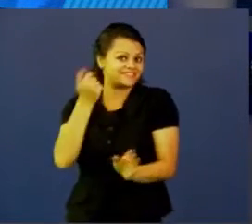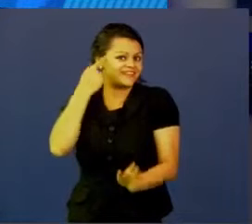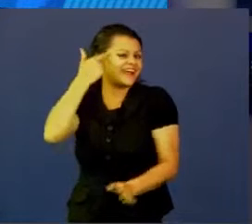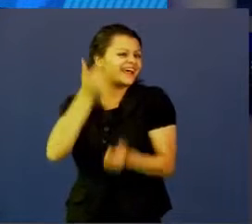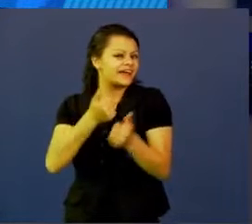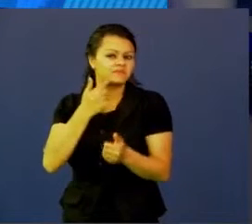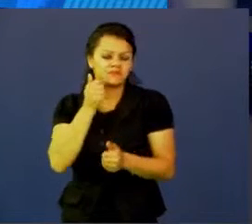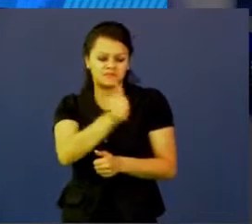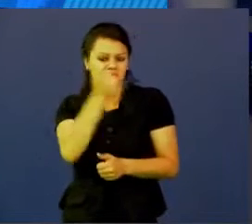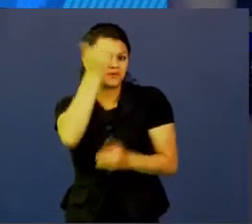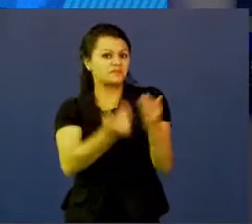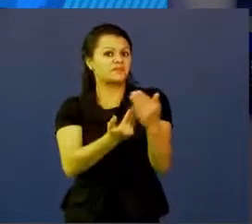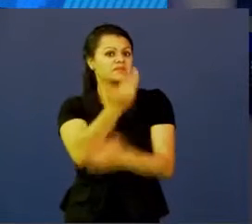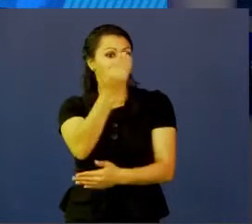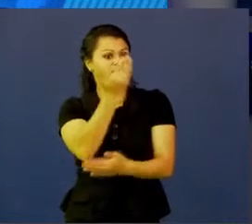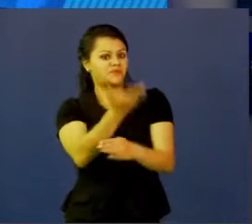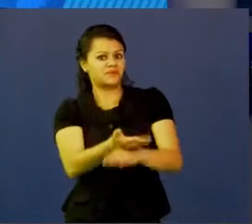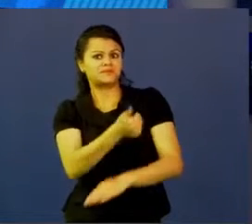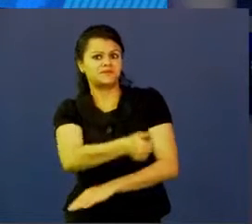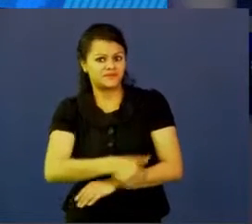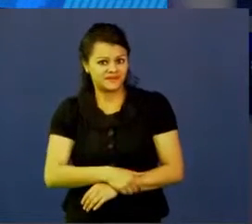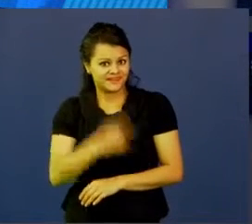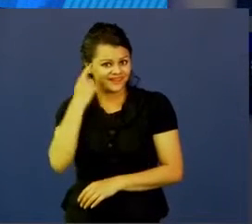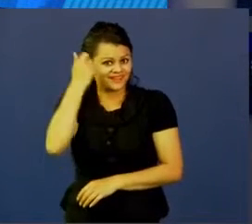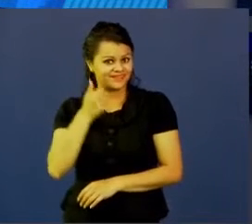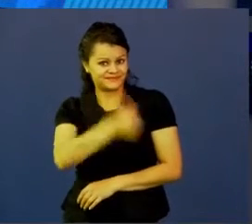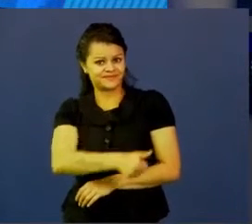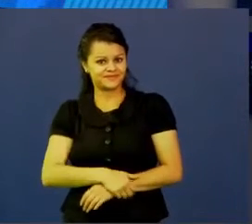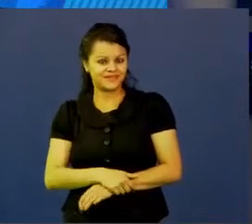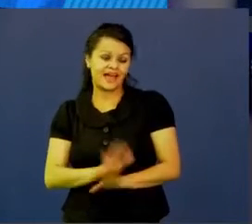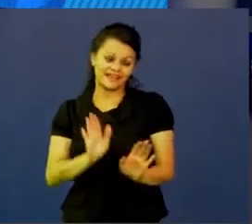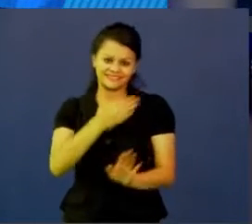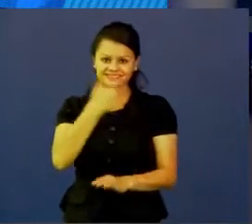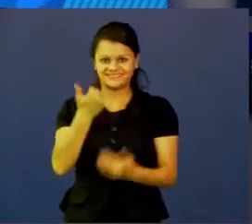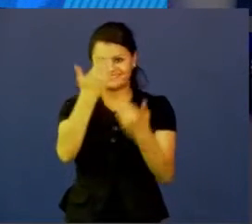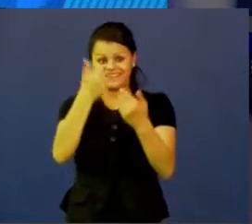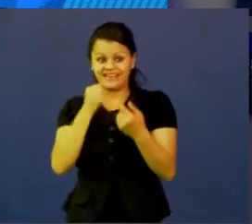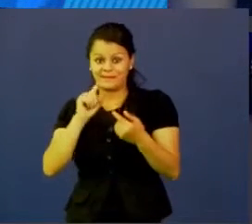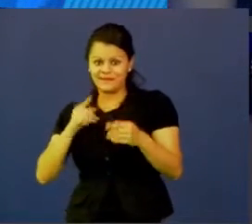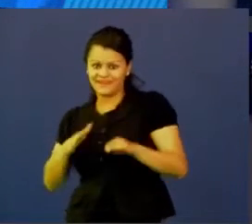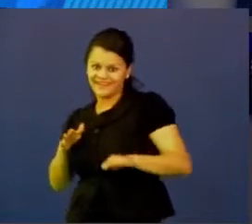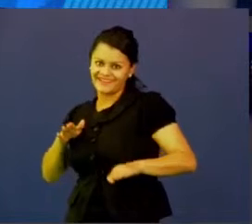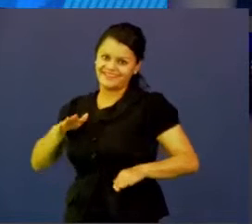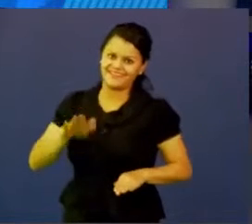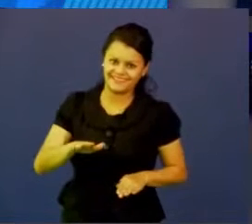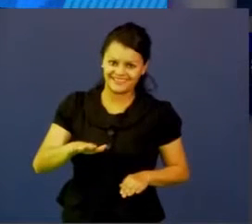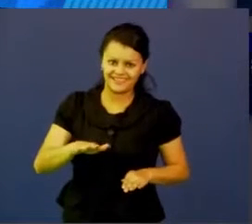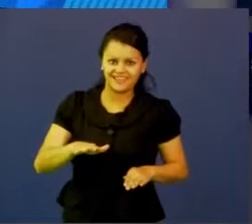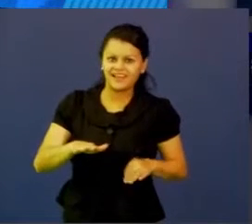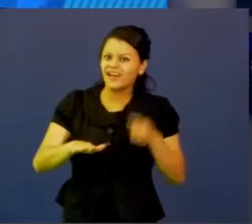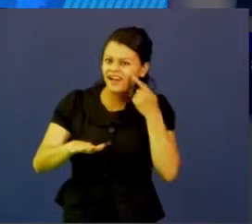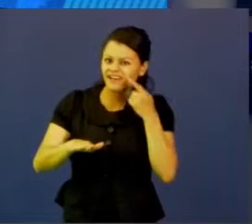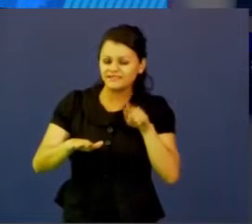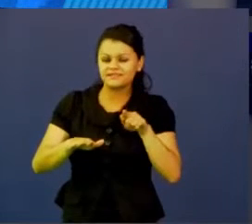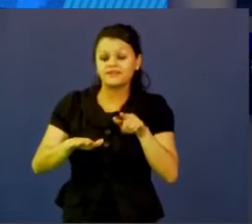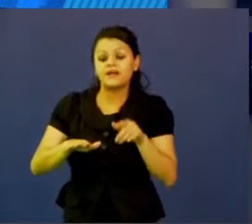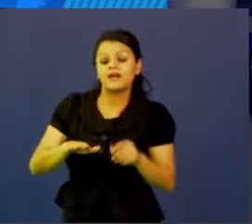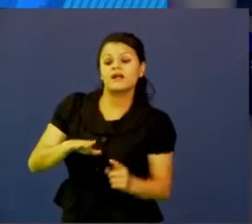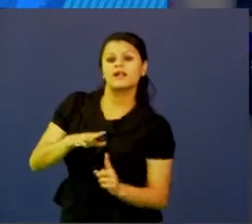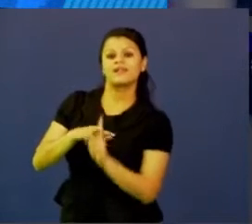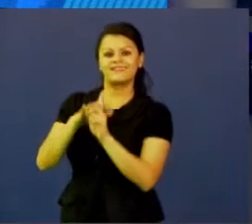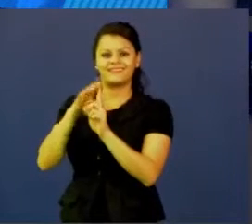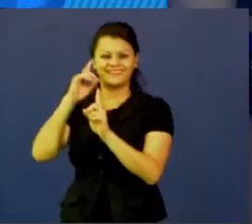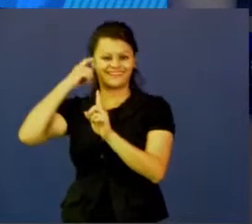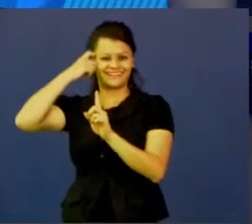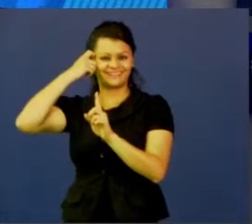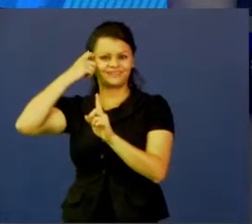mismos construyeron. Entonces por eso la primera, el primer paso para en esta metodología es generación del reto y retos de contexto.